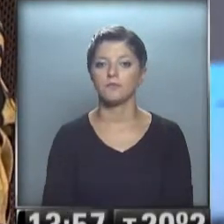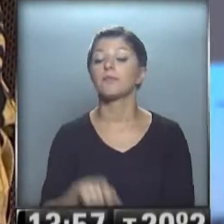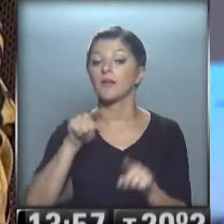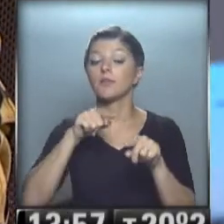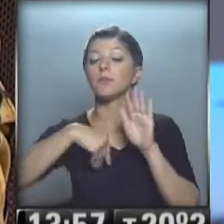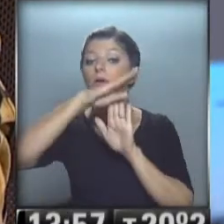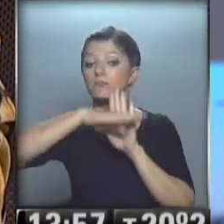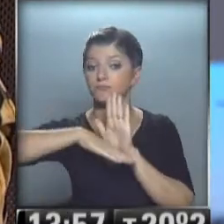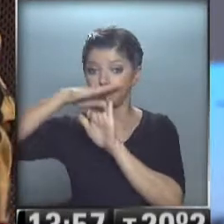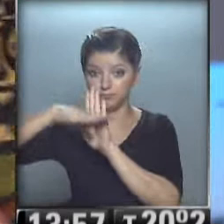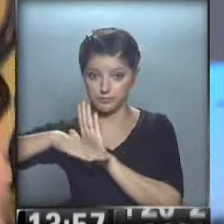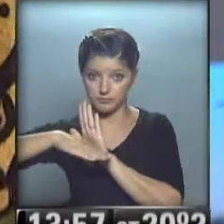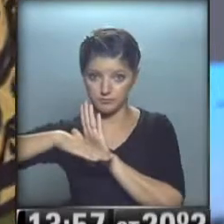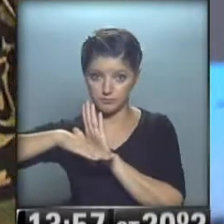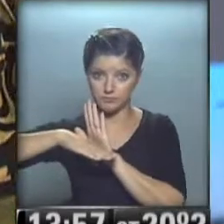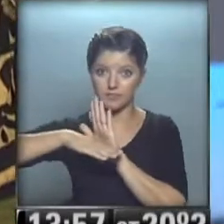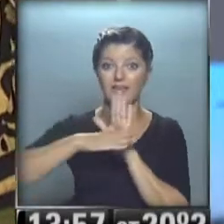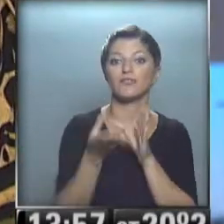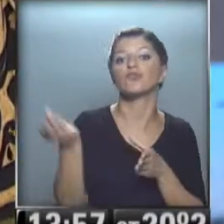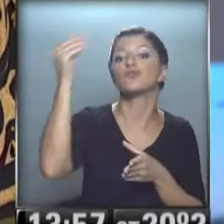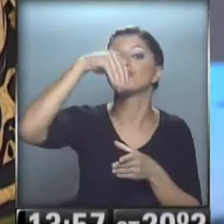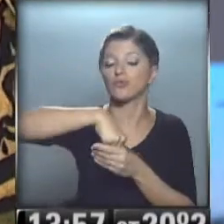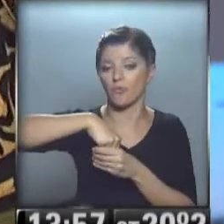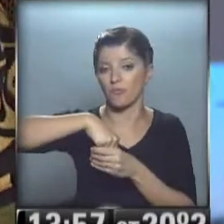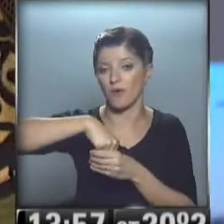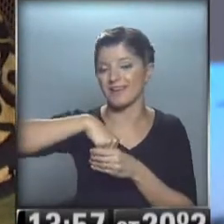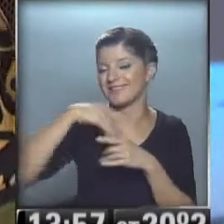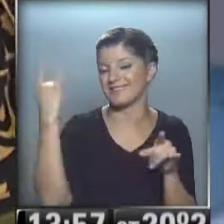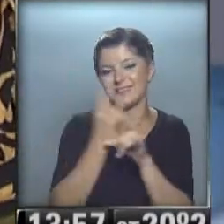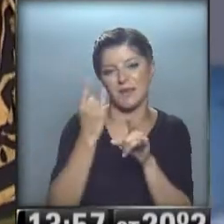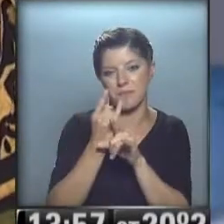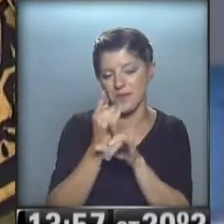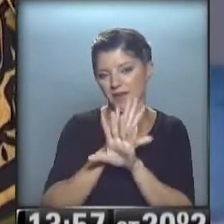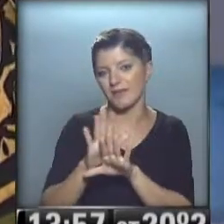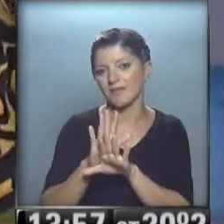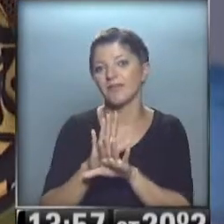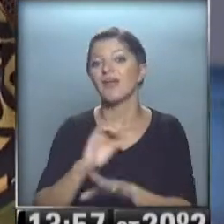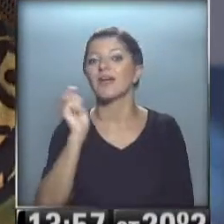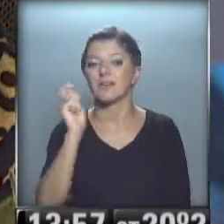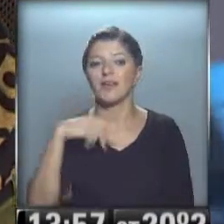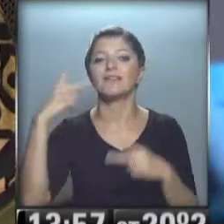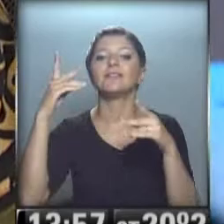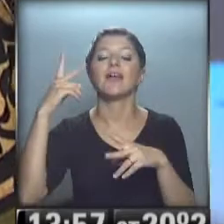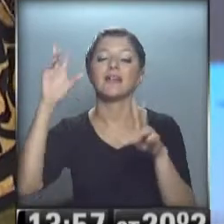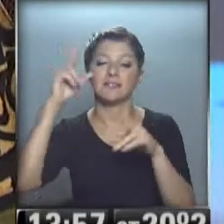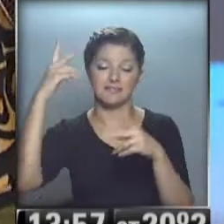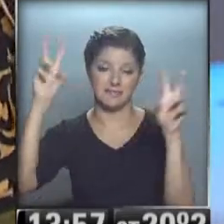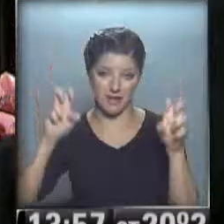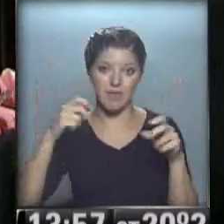que sacó Estados Unidos y involucra, como siempre, de manera indirecta, pero que nos afecta al tema de la triple frontera.